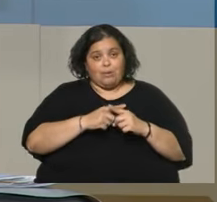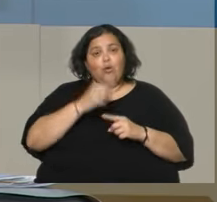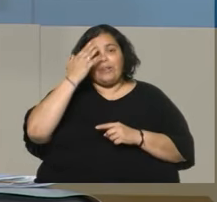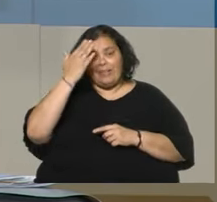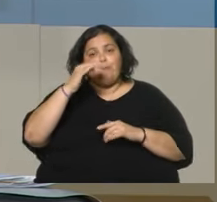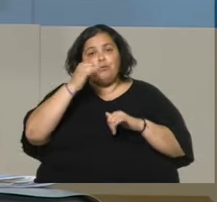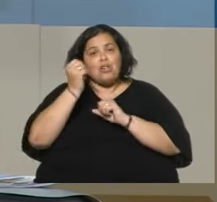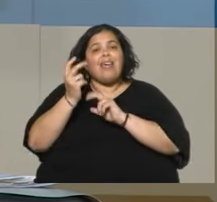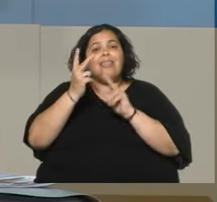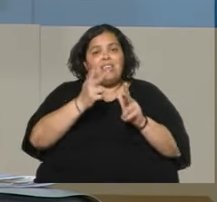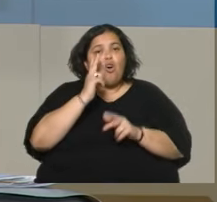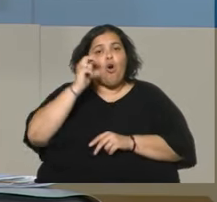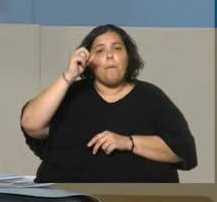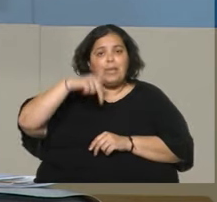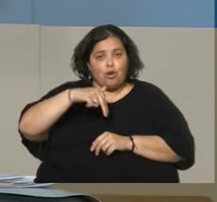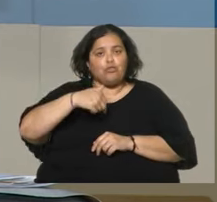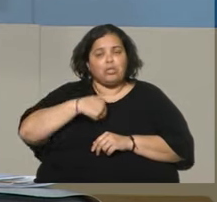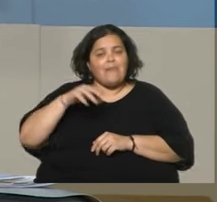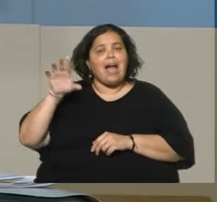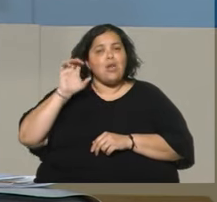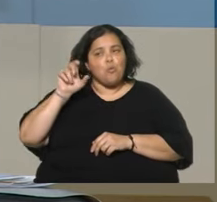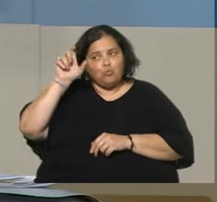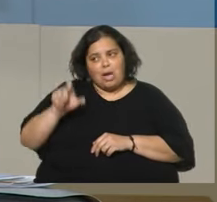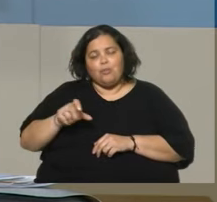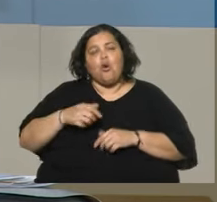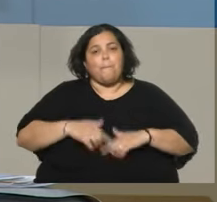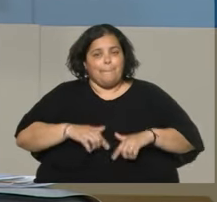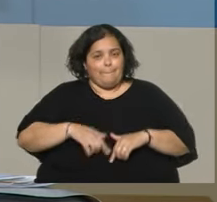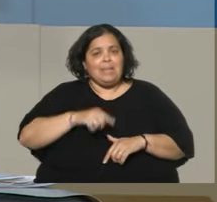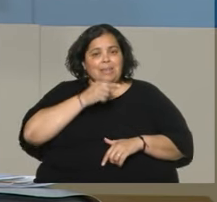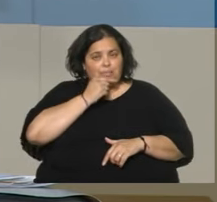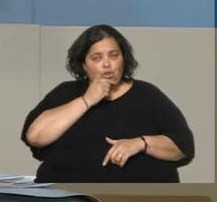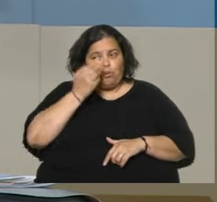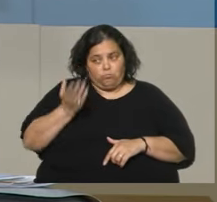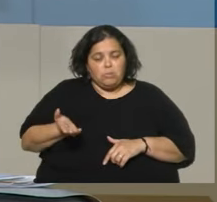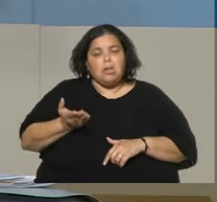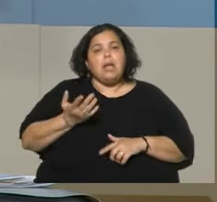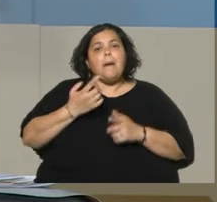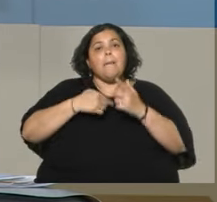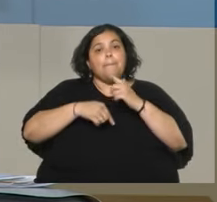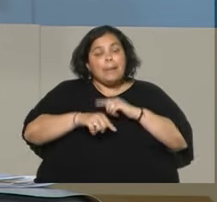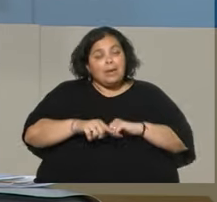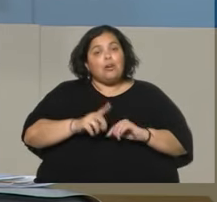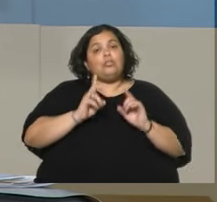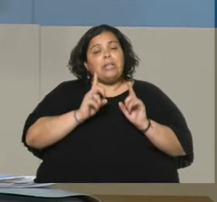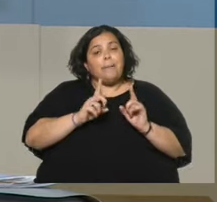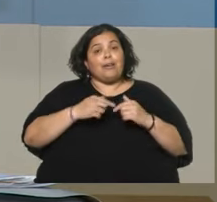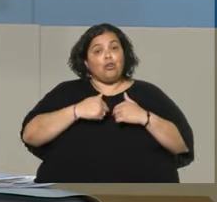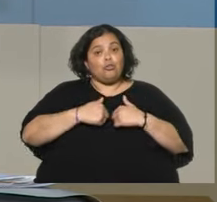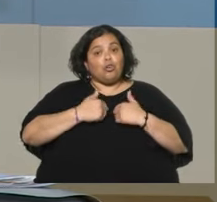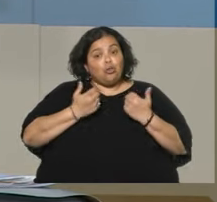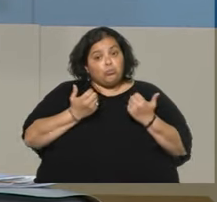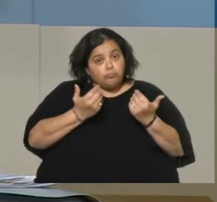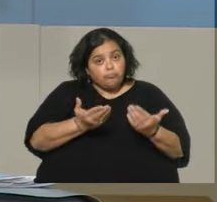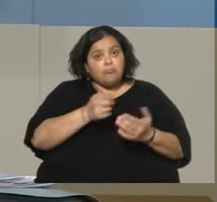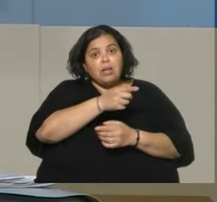expedido, escuchaba atentamente lo que decía el ministro Geber. Y nosotros también damos lugar a que la justicia tiene